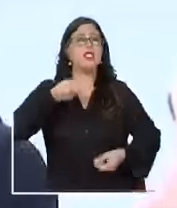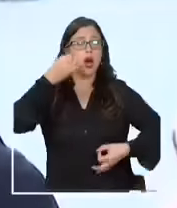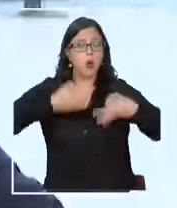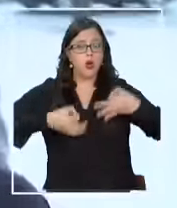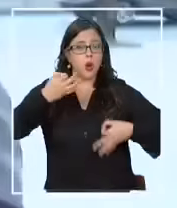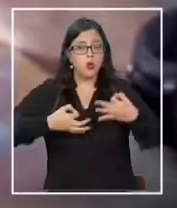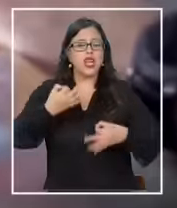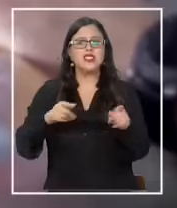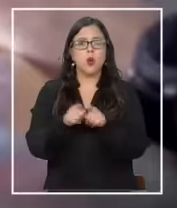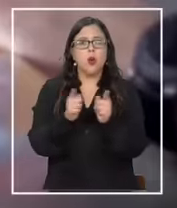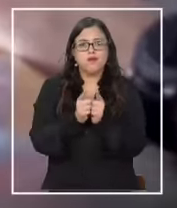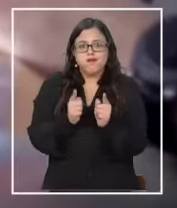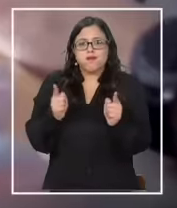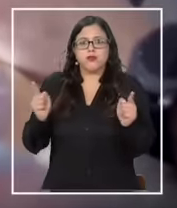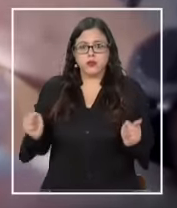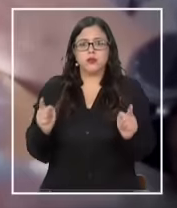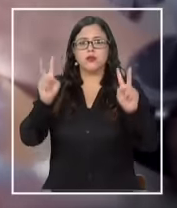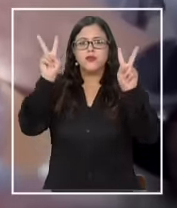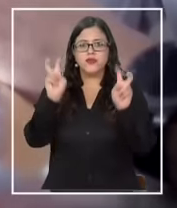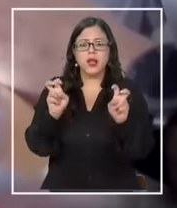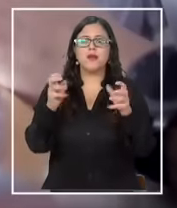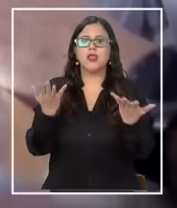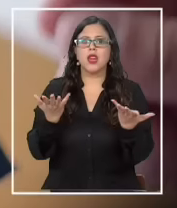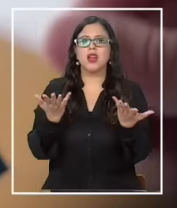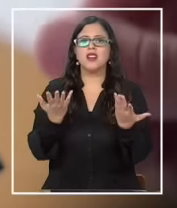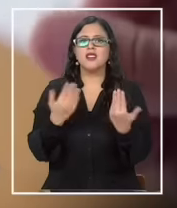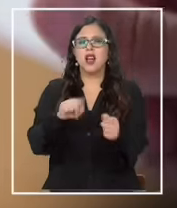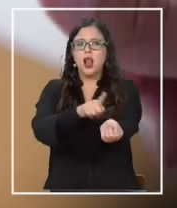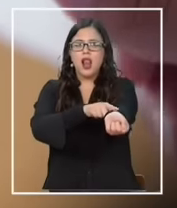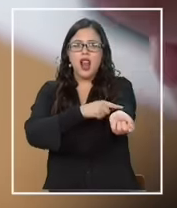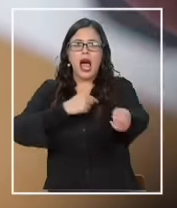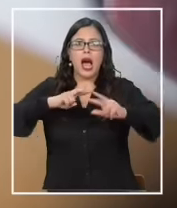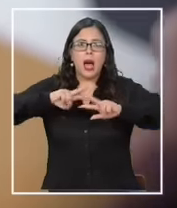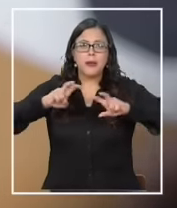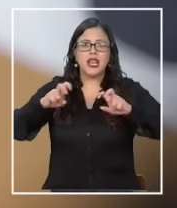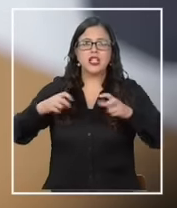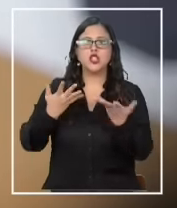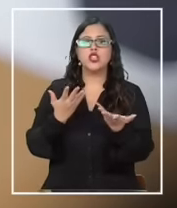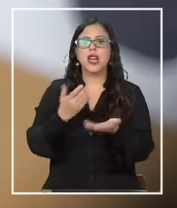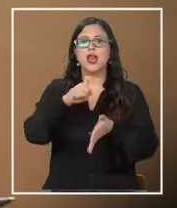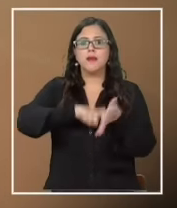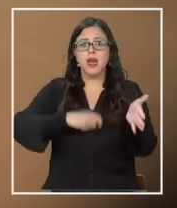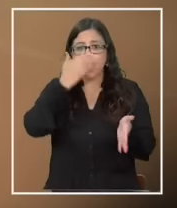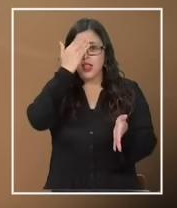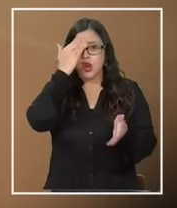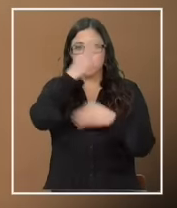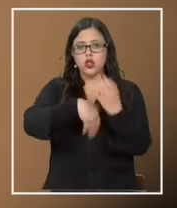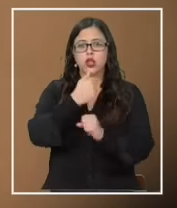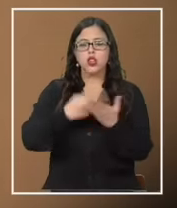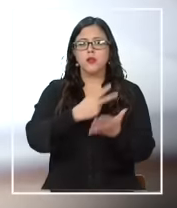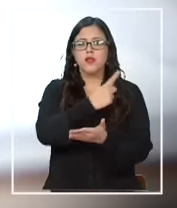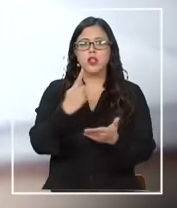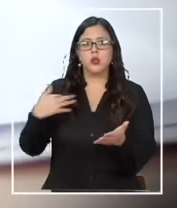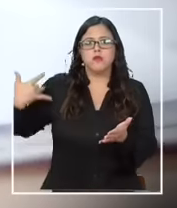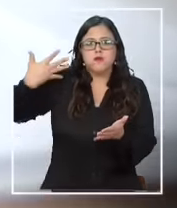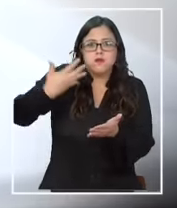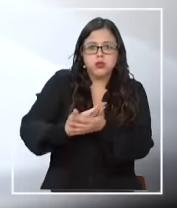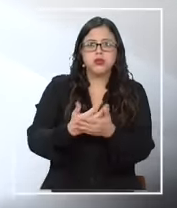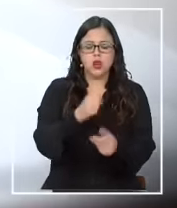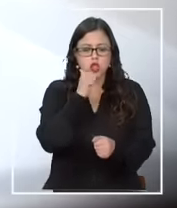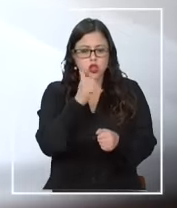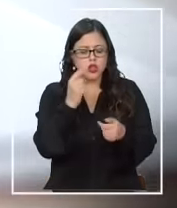tensa y extensa, punto de inflexión de una larga investigación iniciada en agosto de 2021, que día a día fue sumando